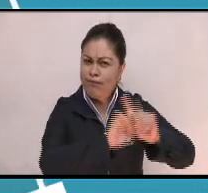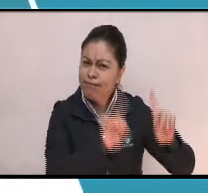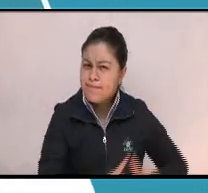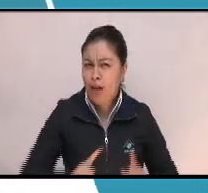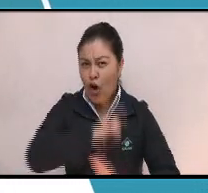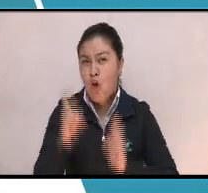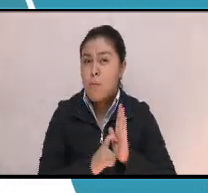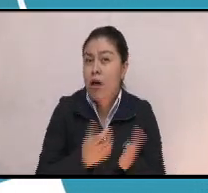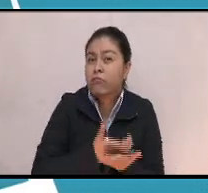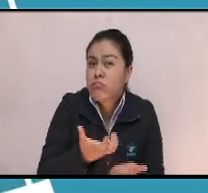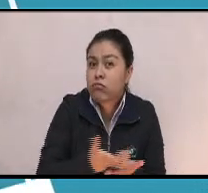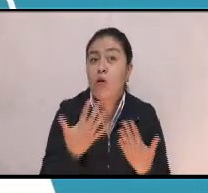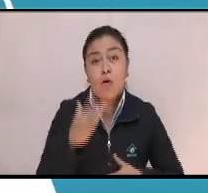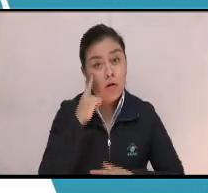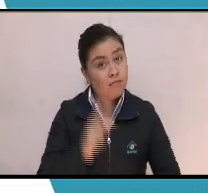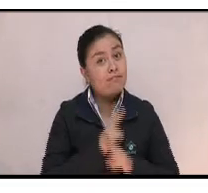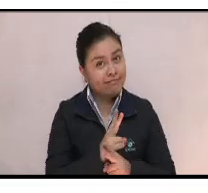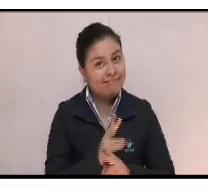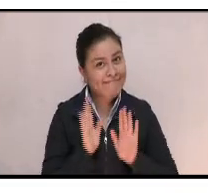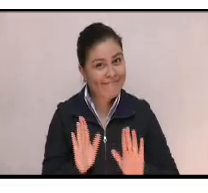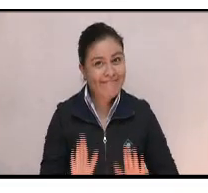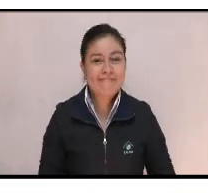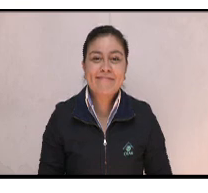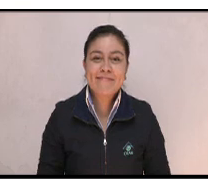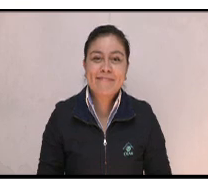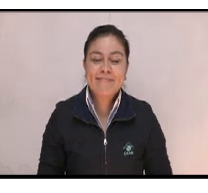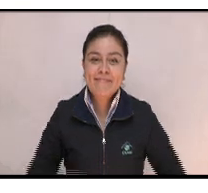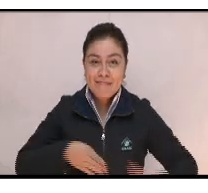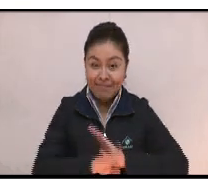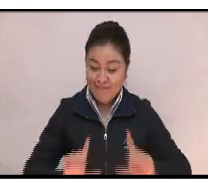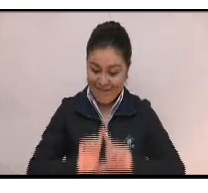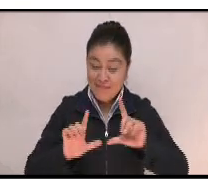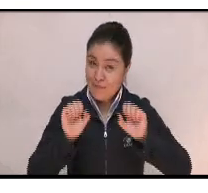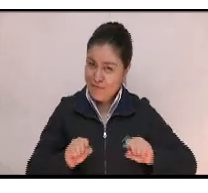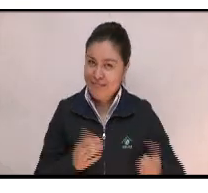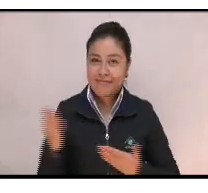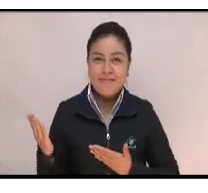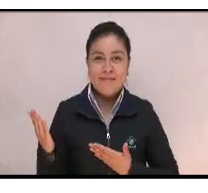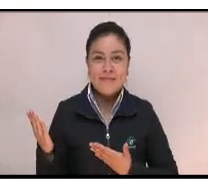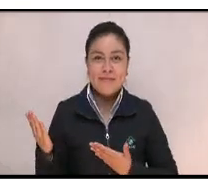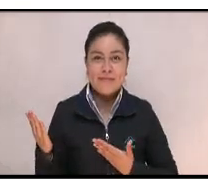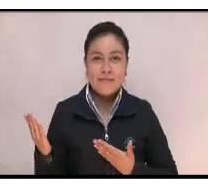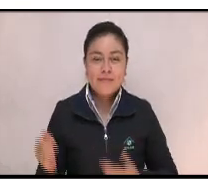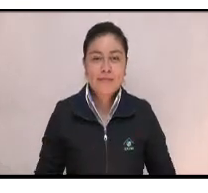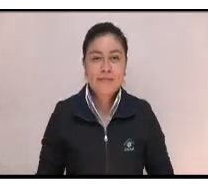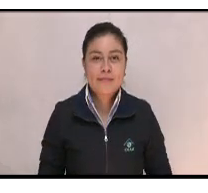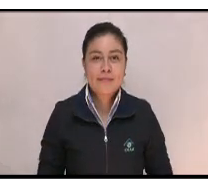recomendaciones y muchas opciones de interacción. Síganos a través de nuestras redes sociales. Gracias por video.